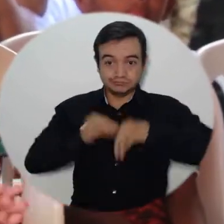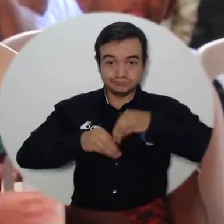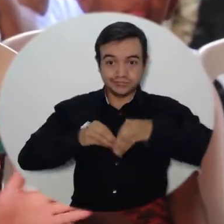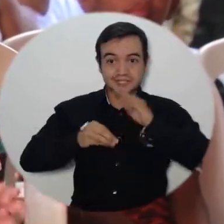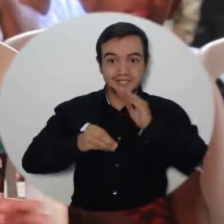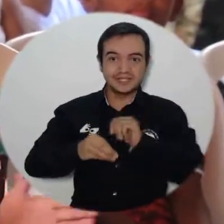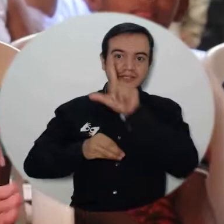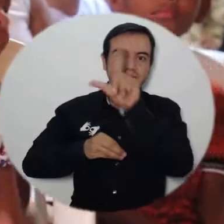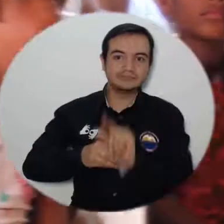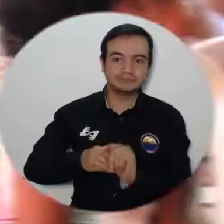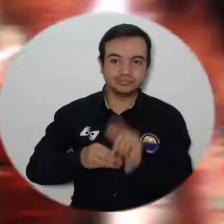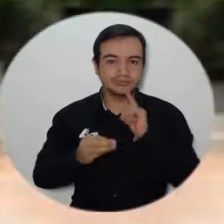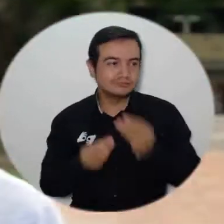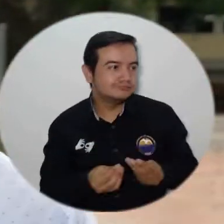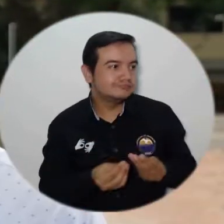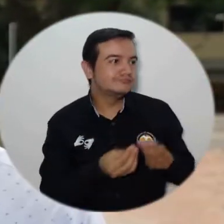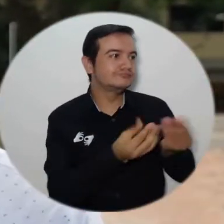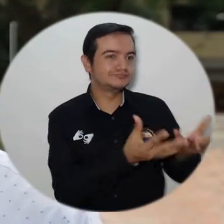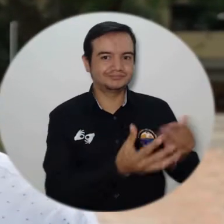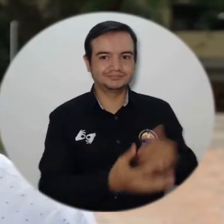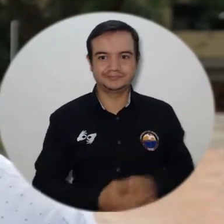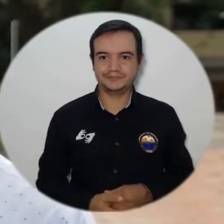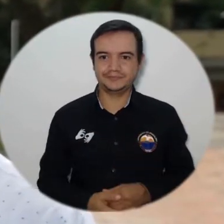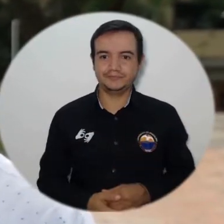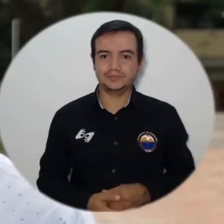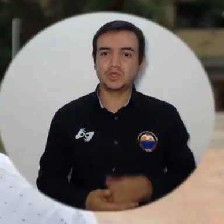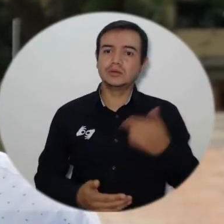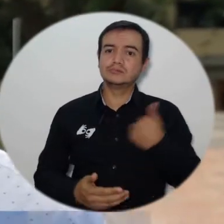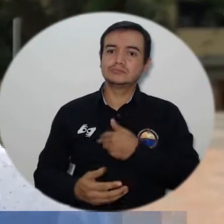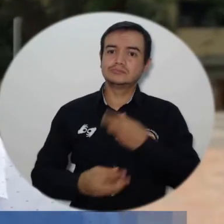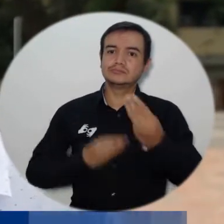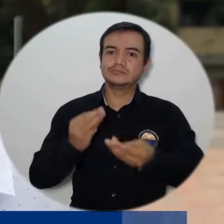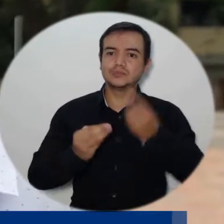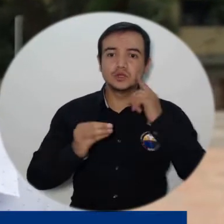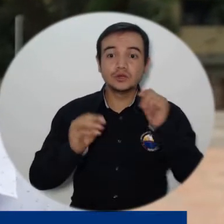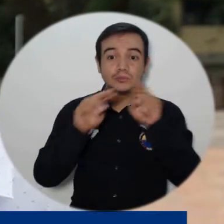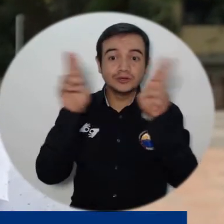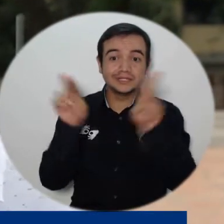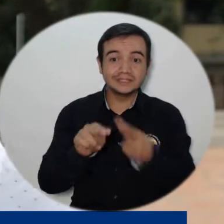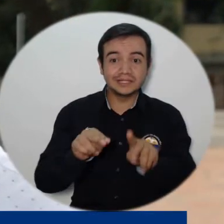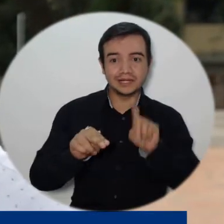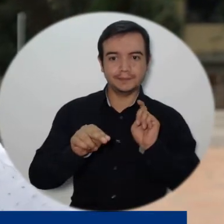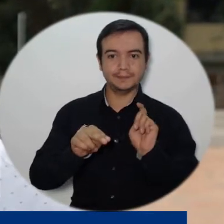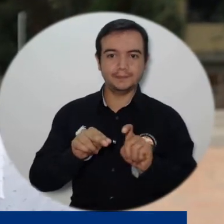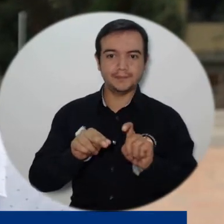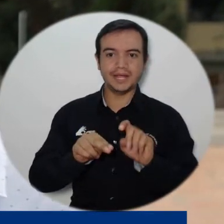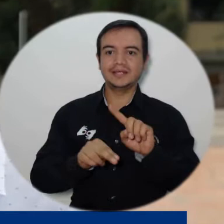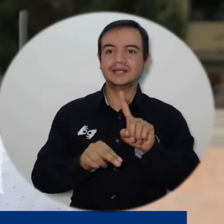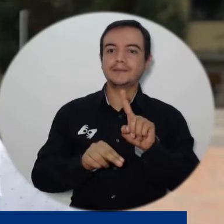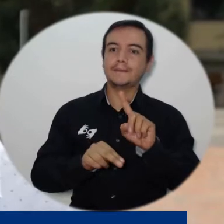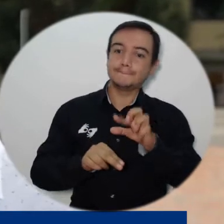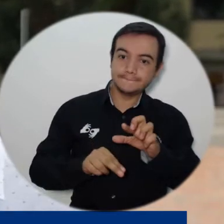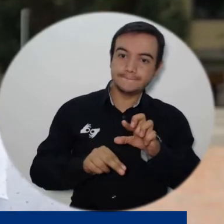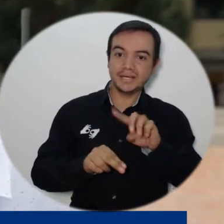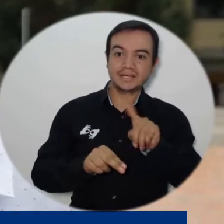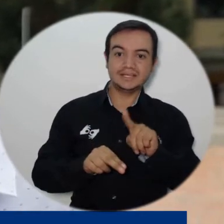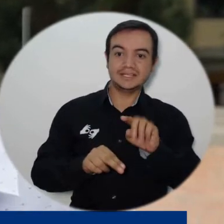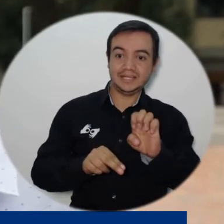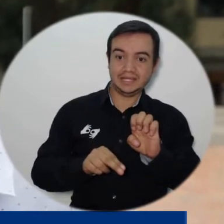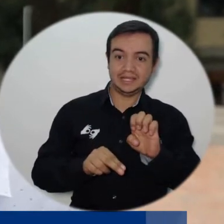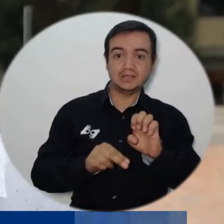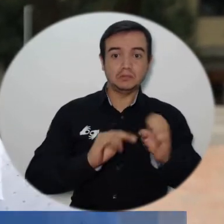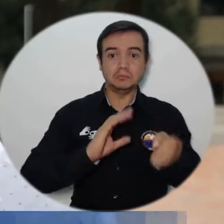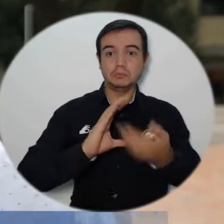del Cesar. Para adquirir los bonos pues hemos definido digamos el canal electrónico vía botón PSE pero también